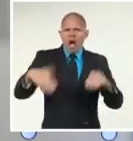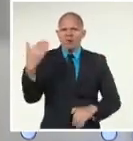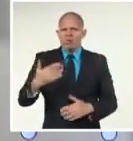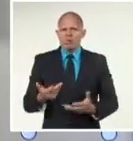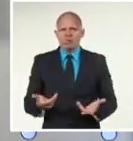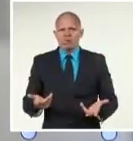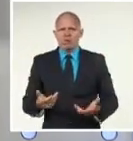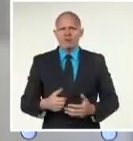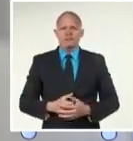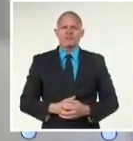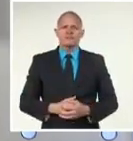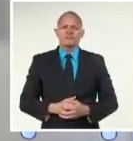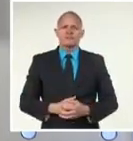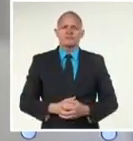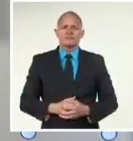despido. Nos vemos mañana al mediodía. Gracias. Gracias. Gracias.